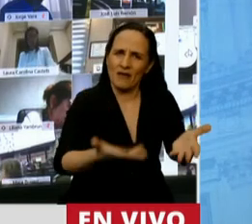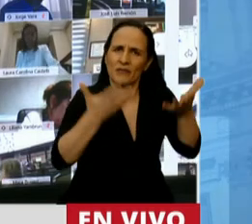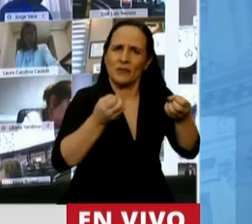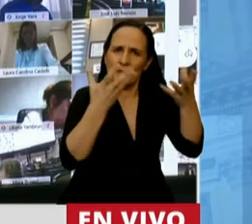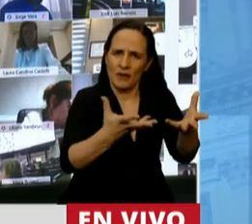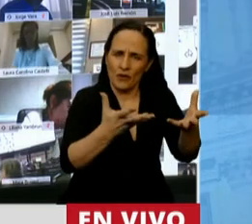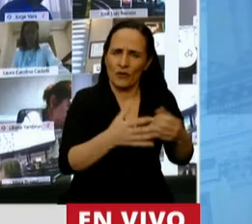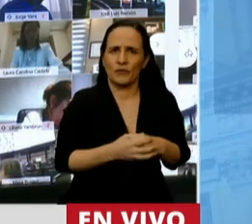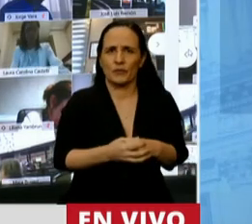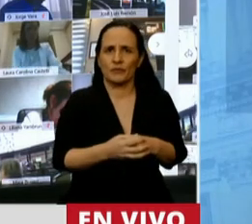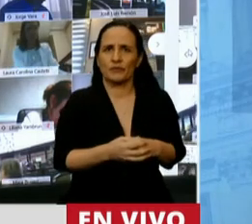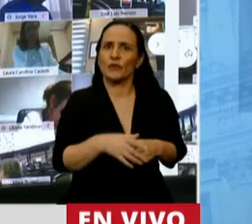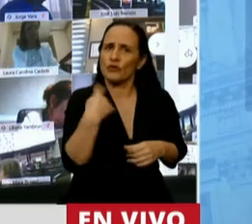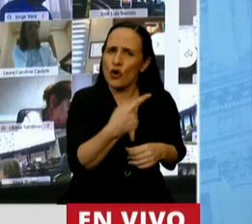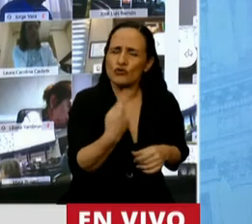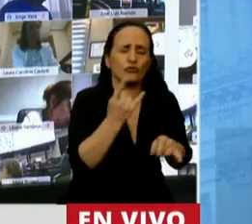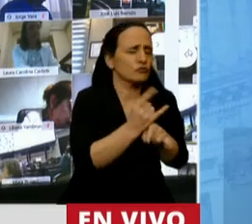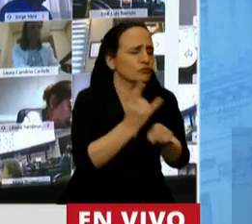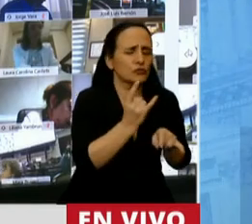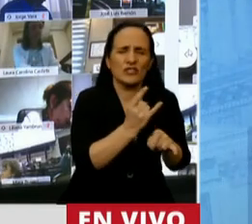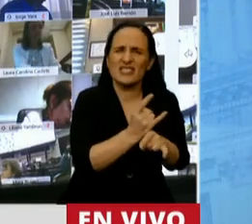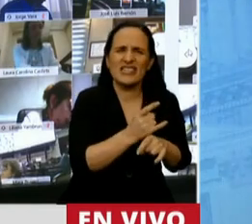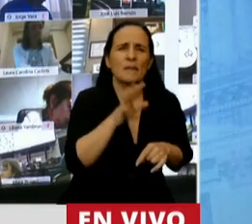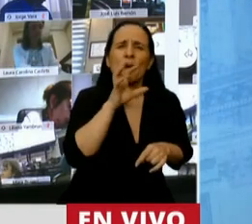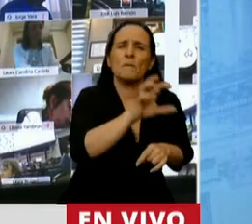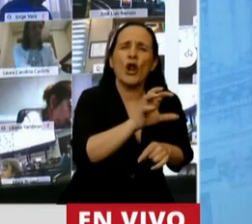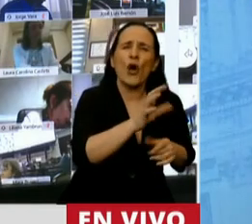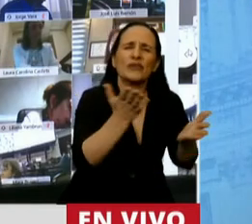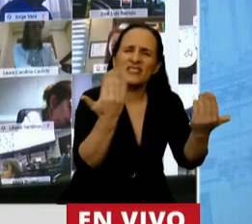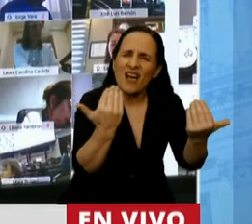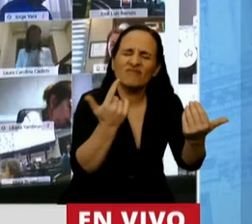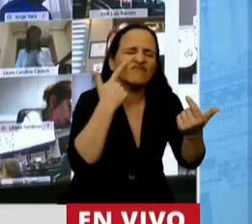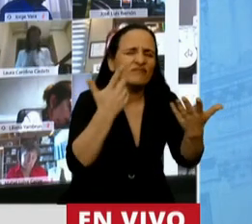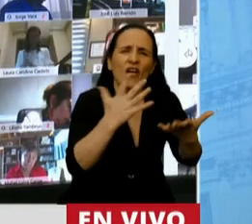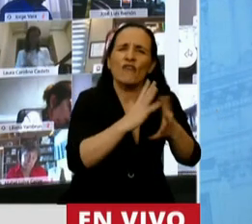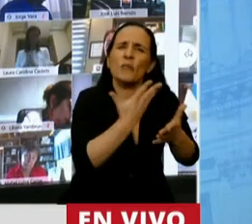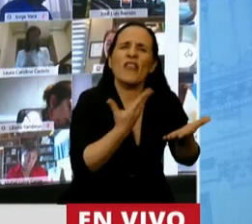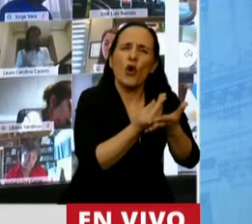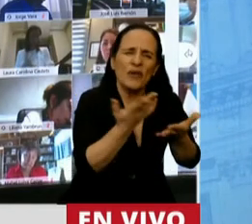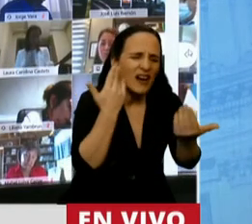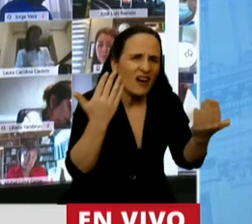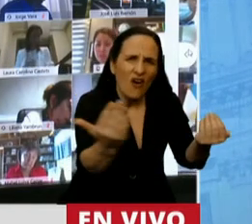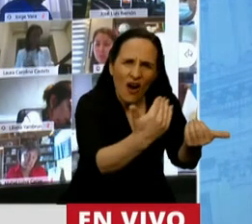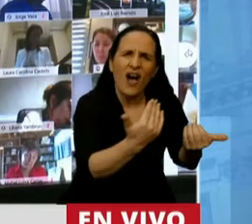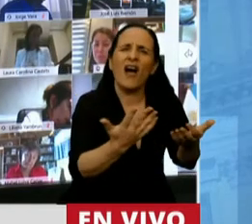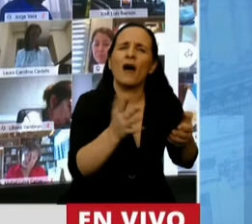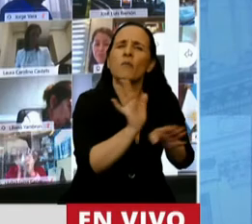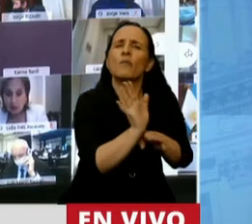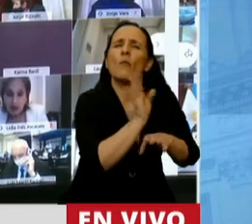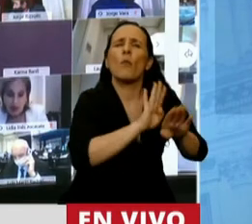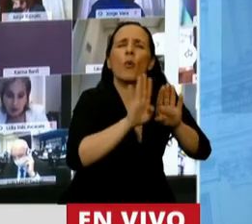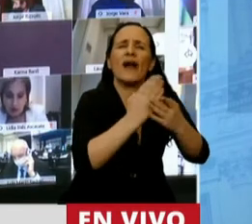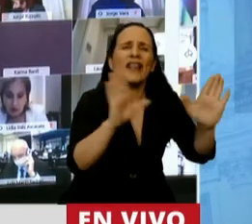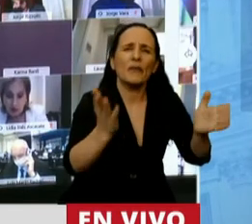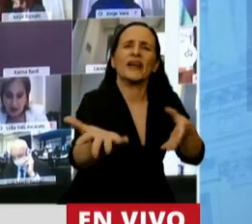le invitamos a que siempre las puertas de la provincia, siempre las puertas de la gobernación, siempre las puertas están abiertas para